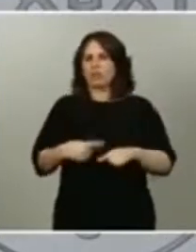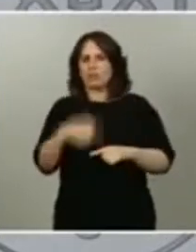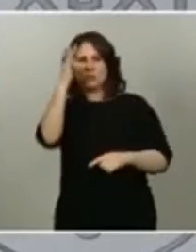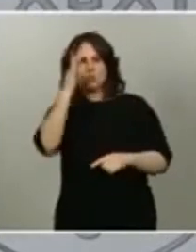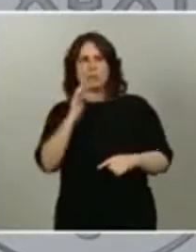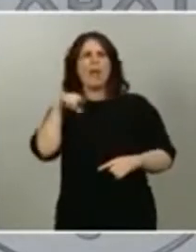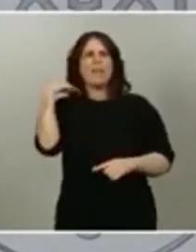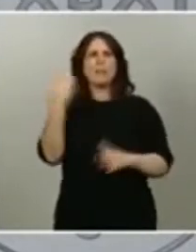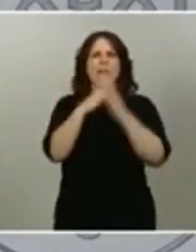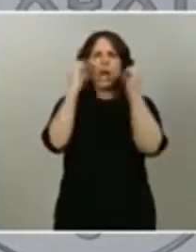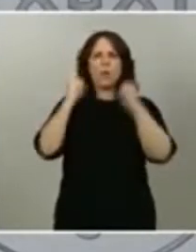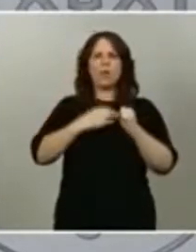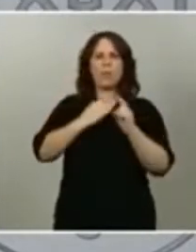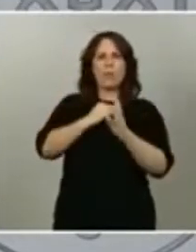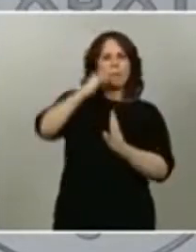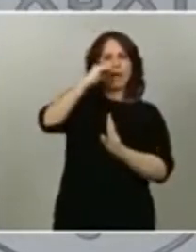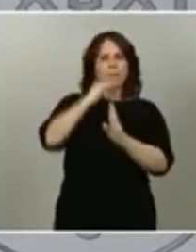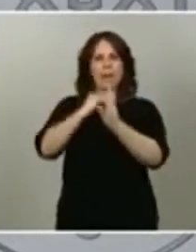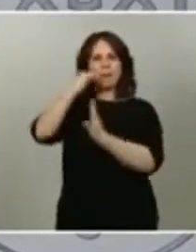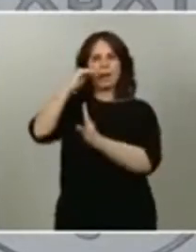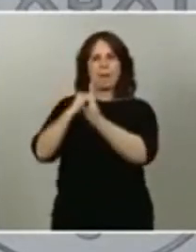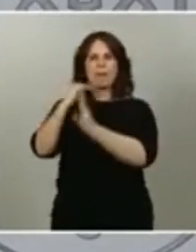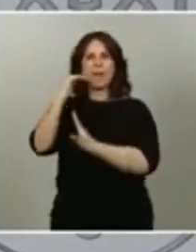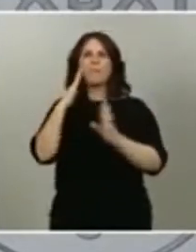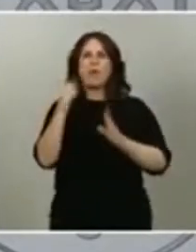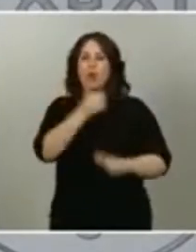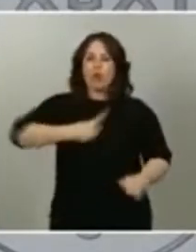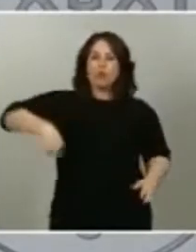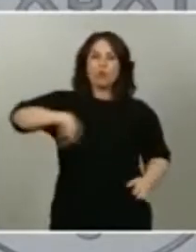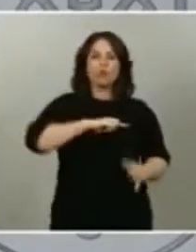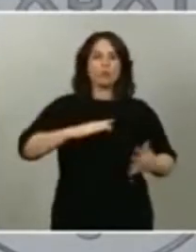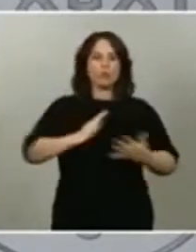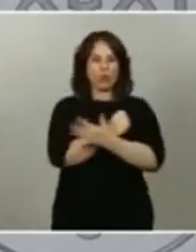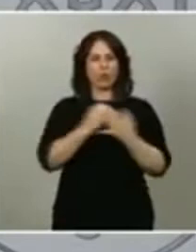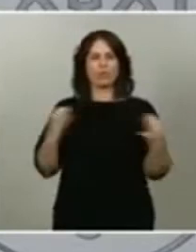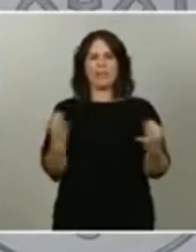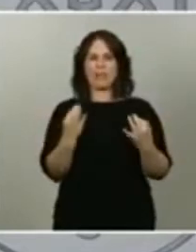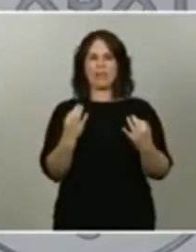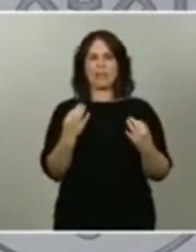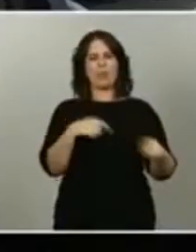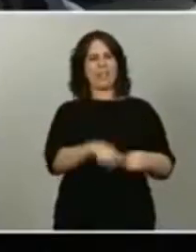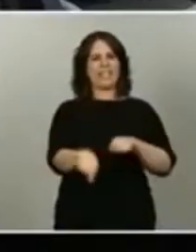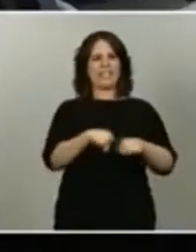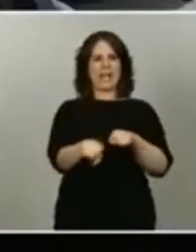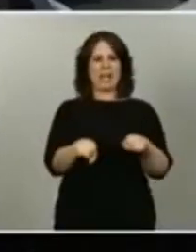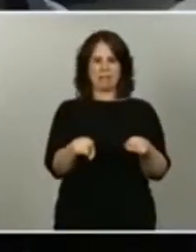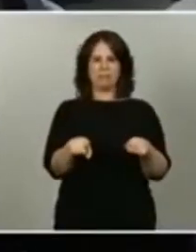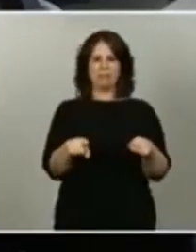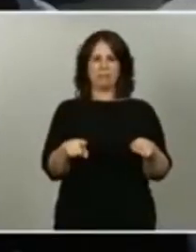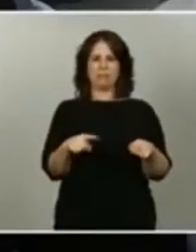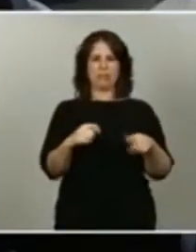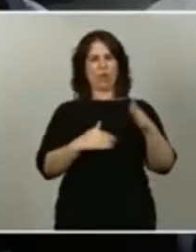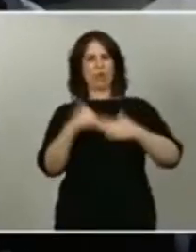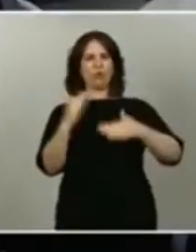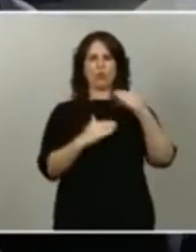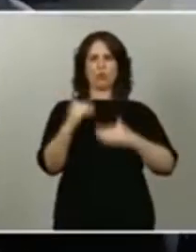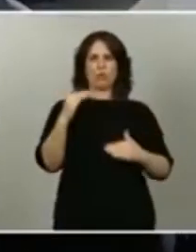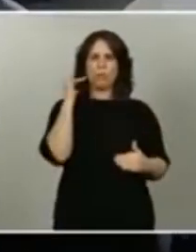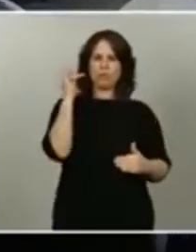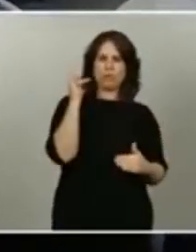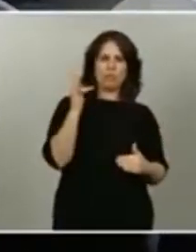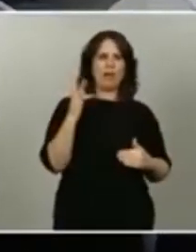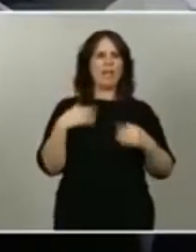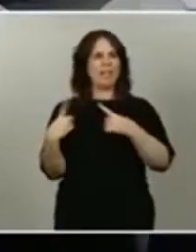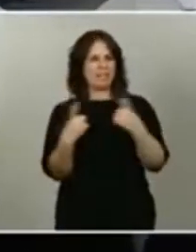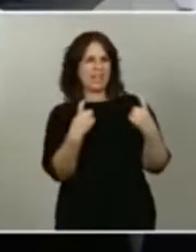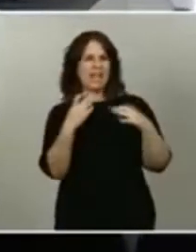en menor medida, pero todos tenemos que hacer una crítica constructiva. Por supuesto, la crítica es necesaria, pero arrimando el hombro, presentando propuestas